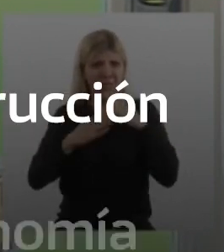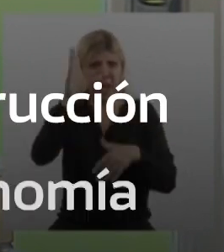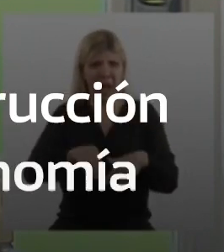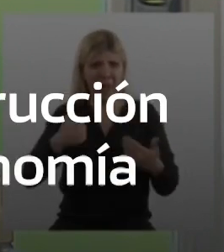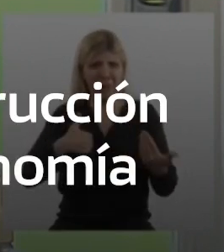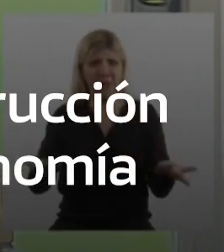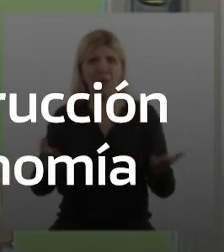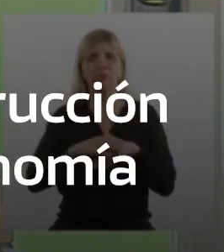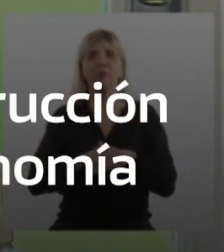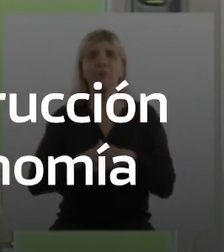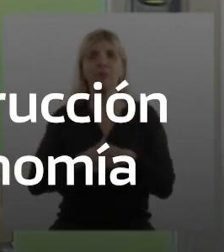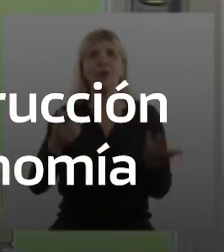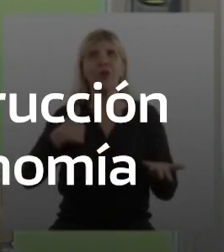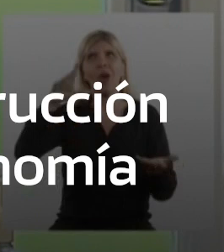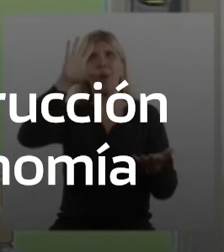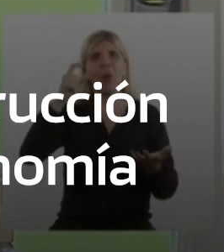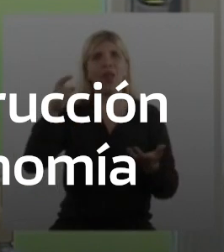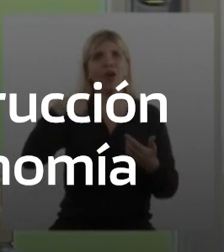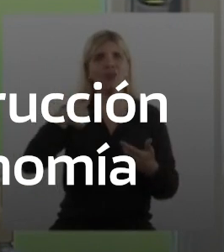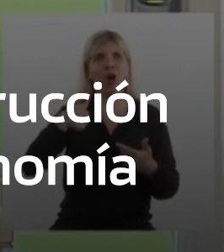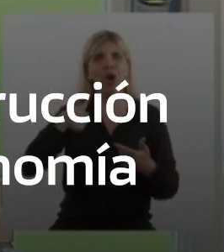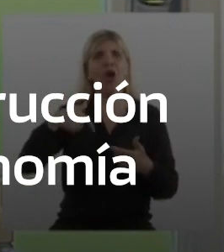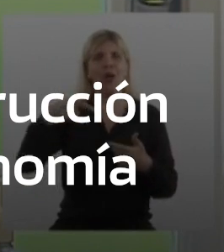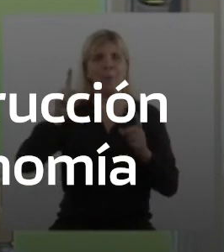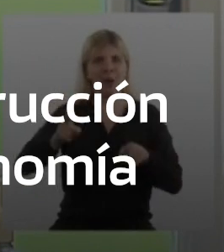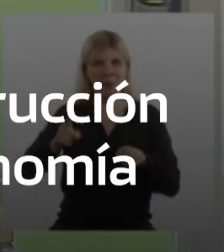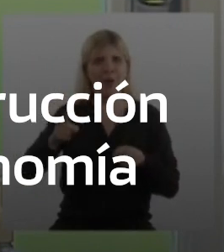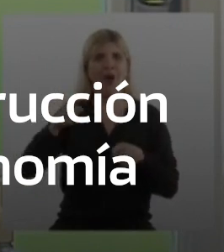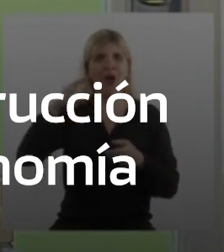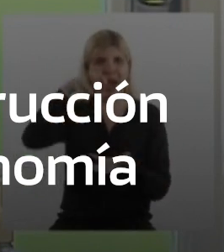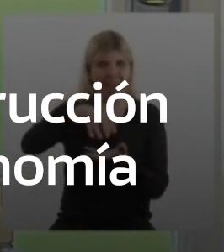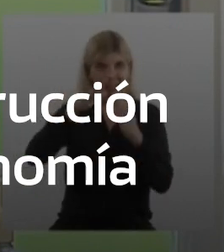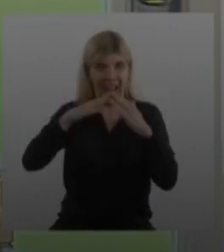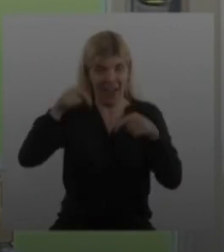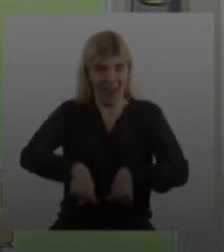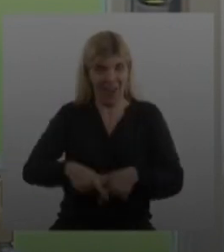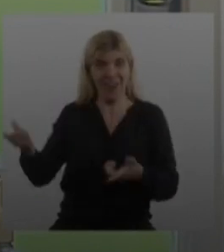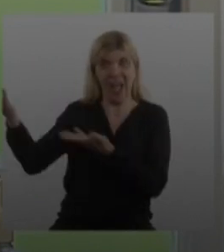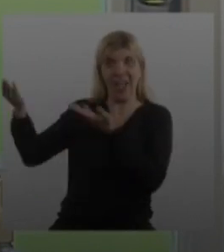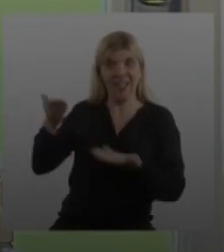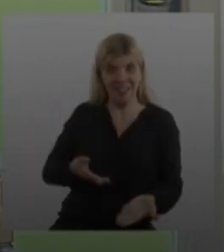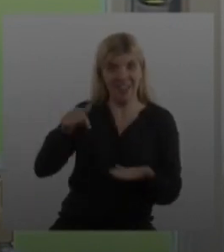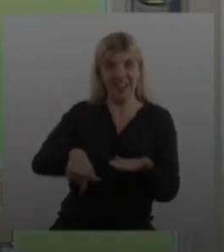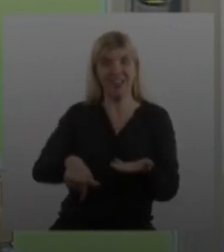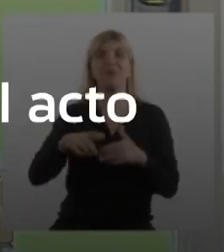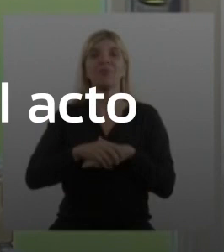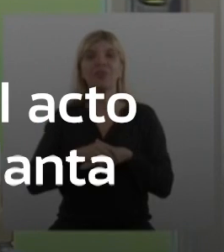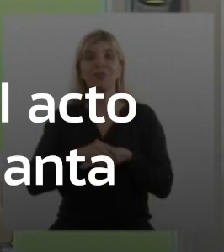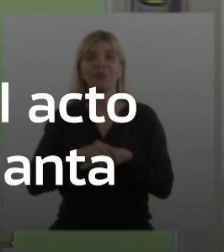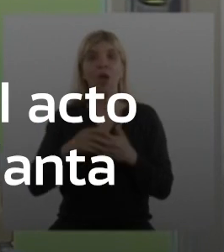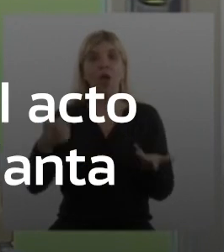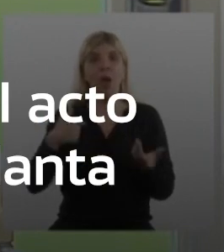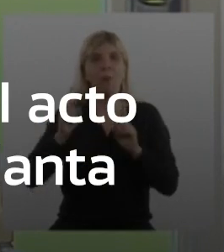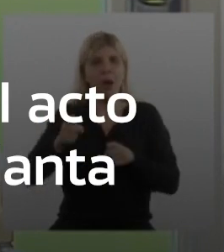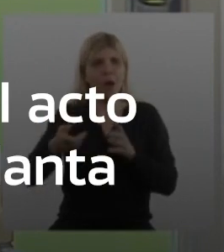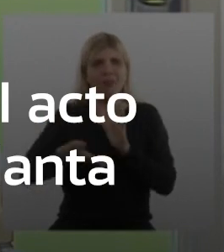cuando los recibí aquí en Olivos, estábamos todos preservándonos de salir a la calle y